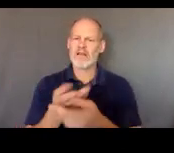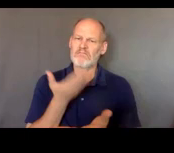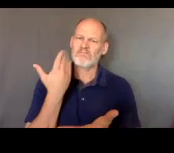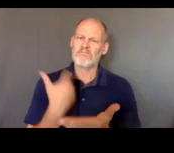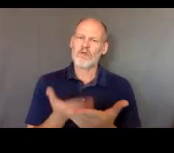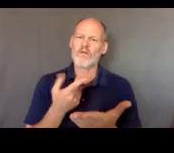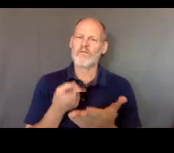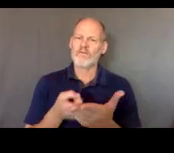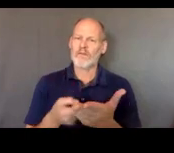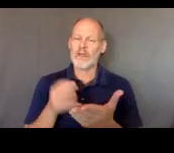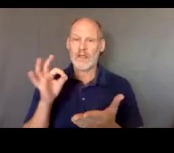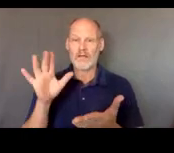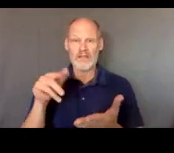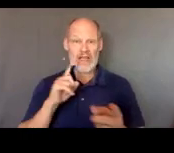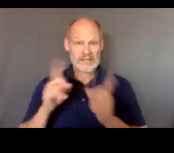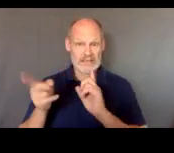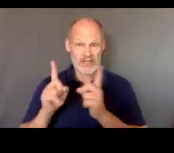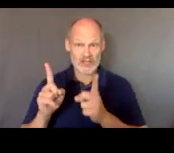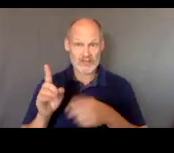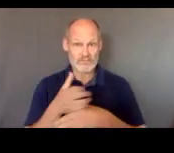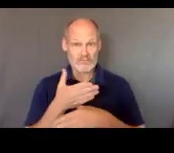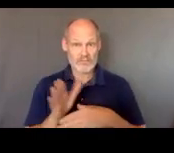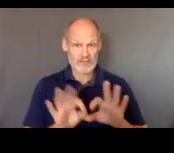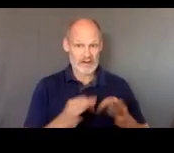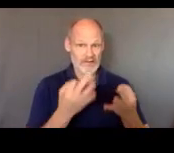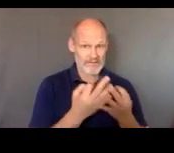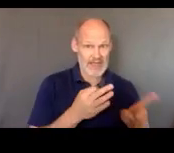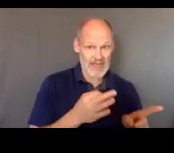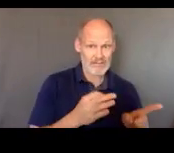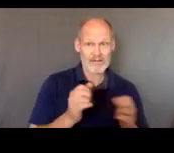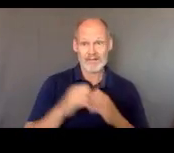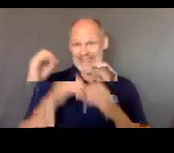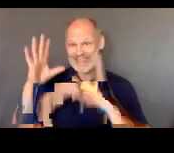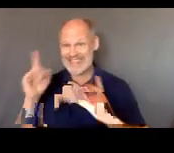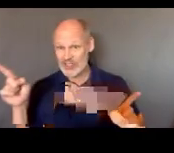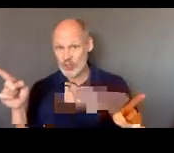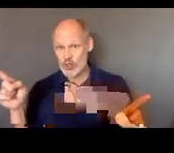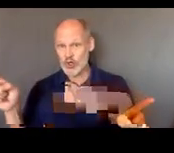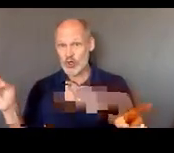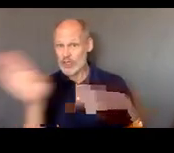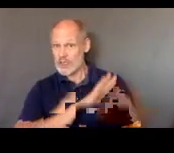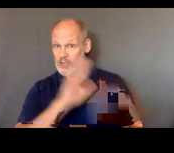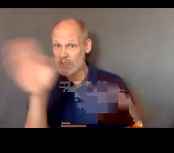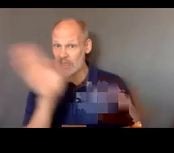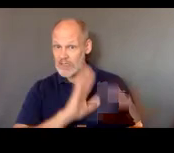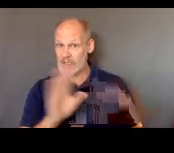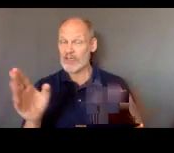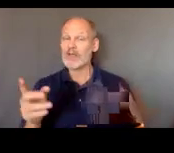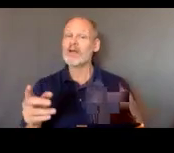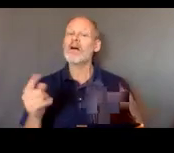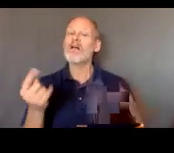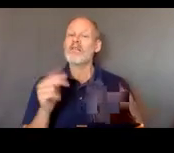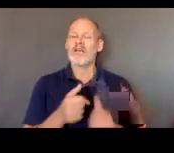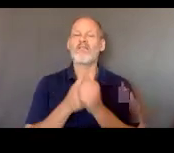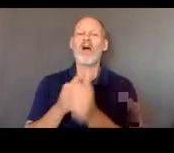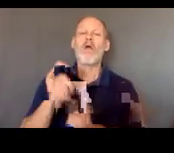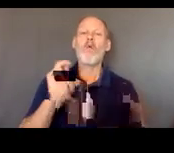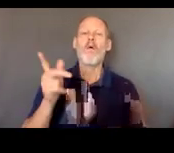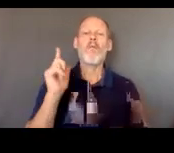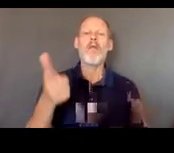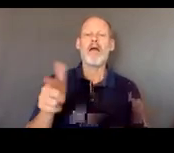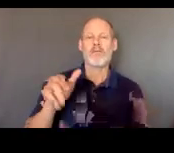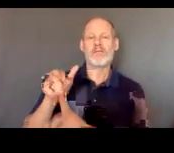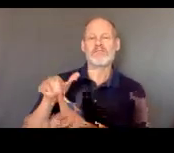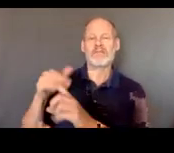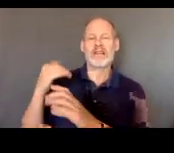que se llevó a cabo entre un familiar y un maestro o alguien de la escuela hay que hacer seguimiento con el correo electrónico